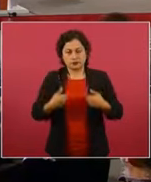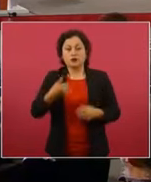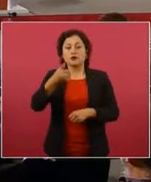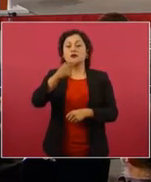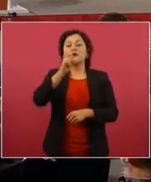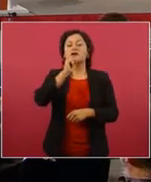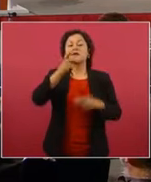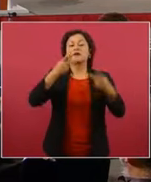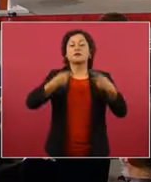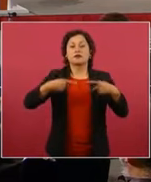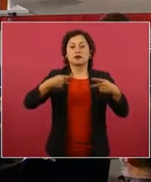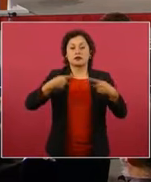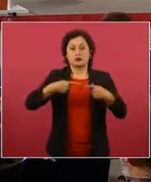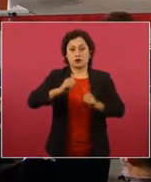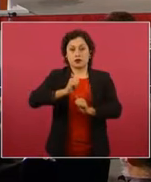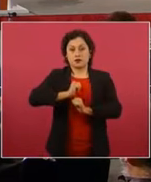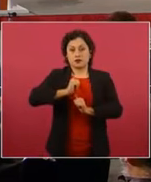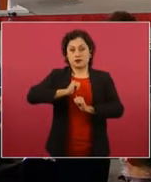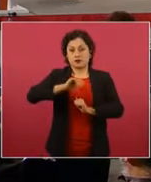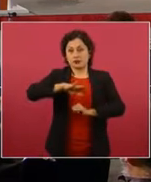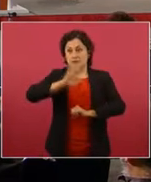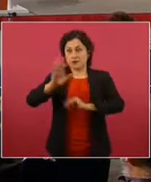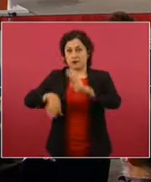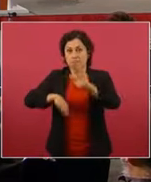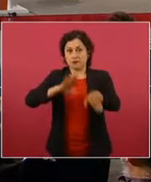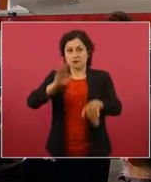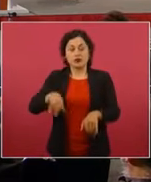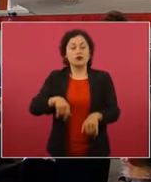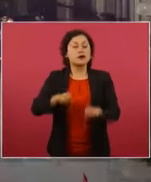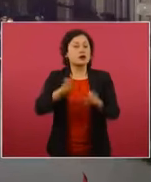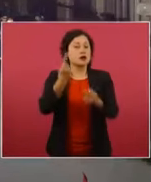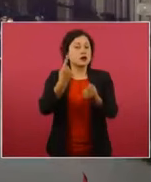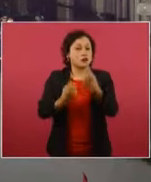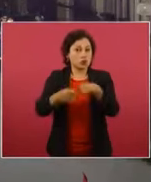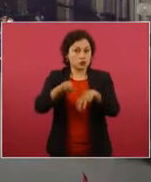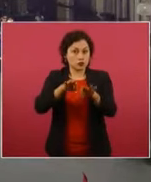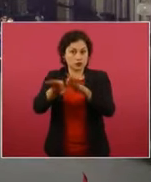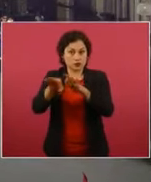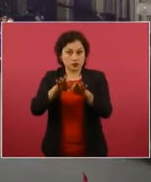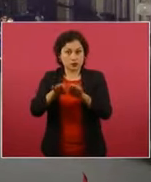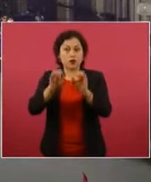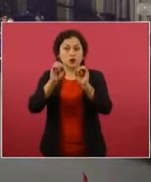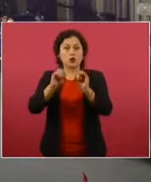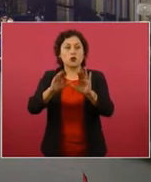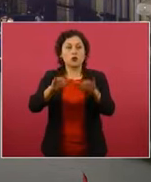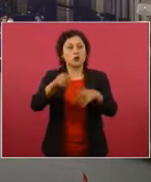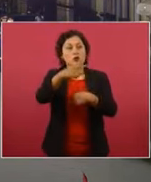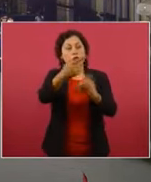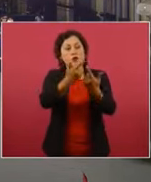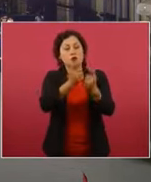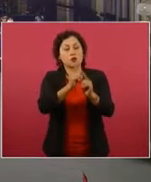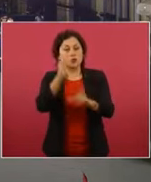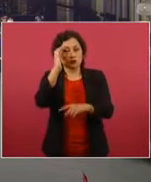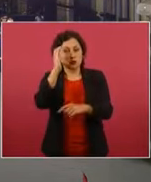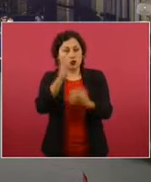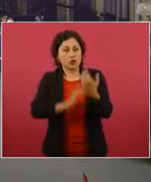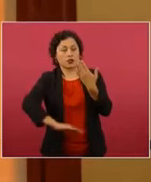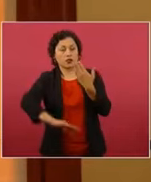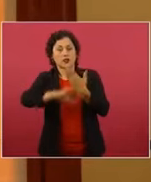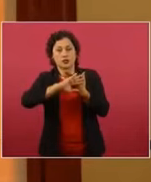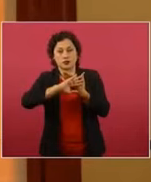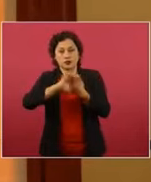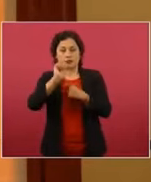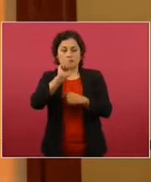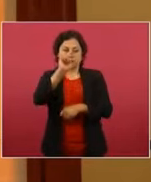militar fallecido en operaciones militares e incluso las agresiones por parte de la delincuencia organizada también han